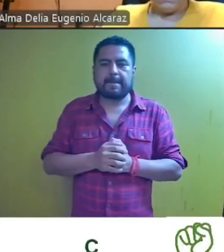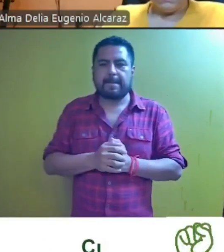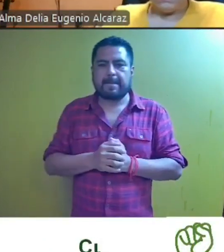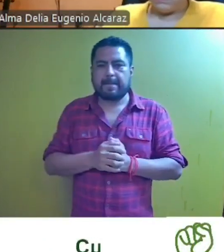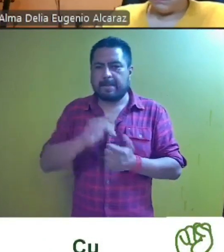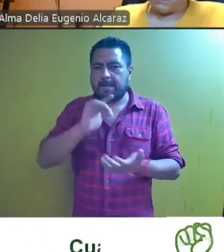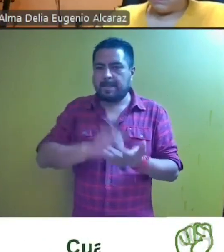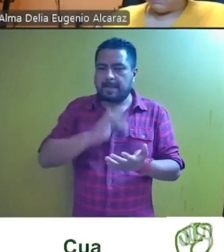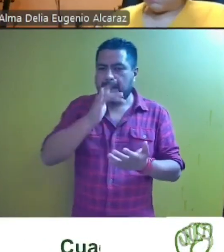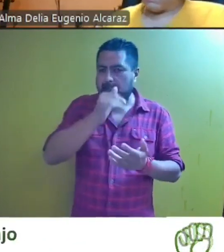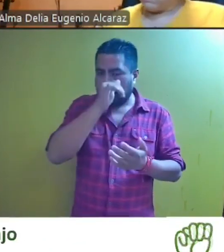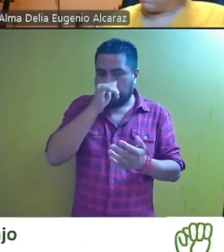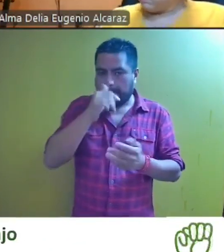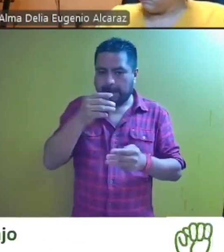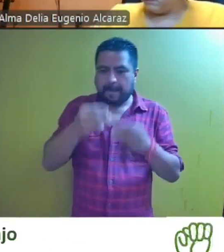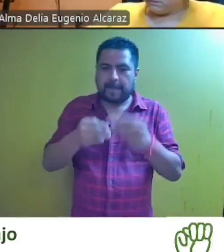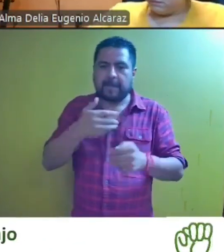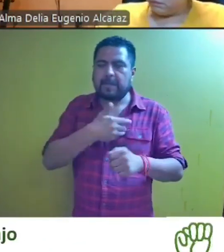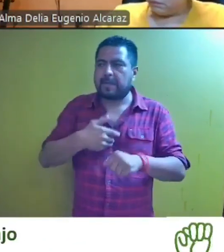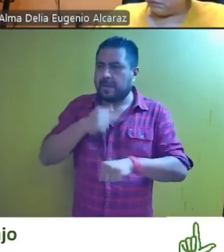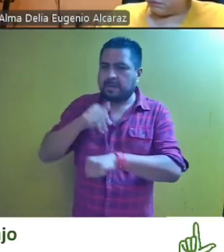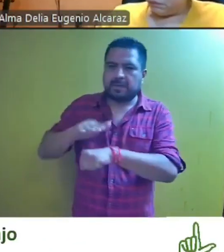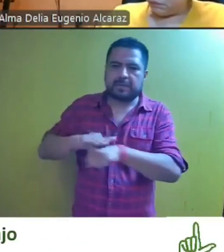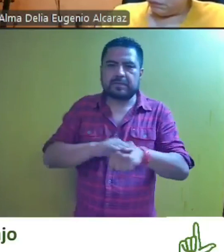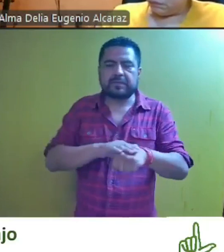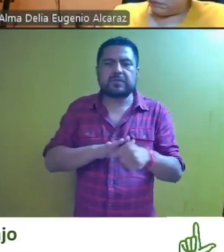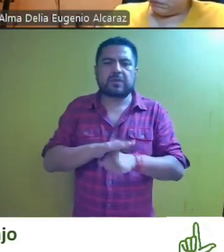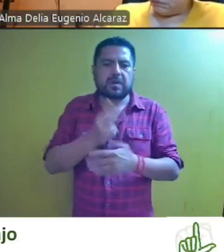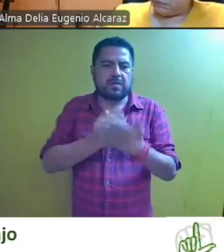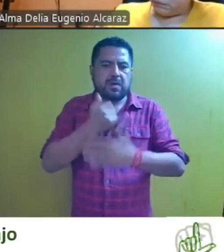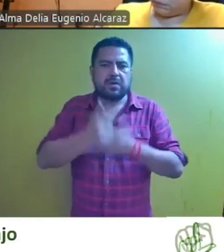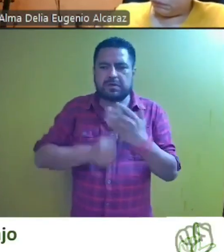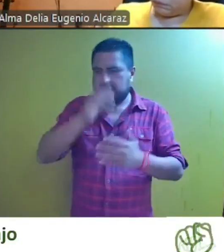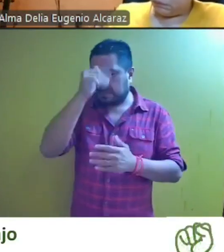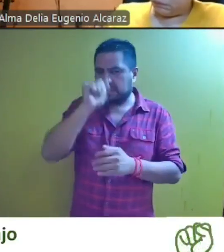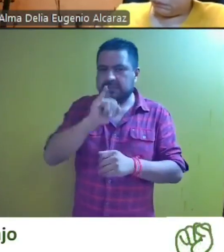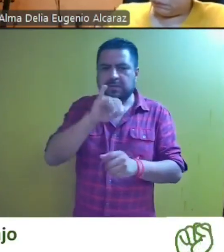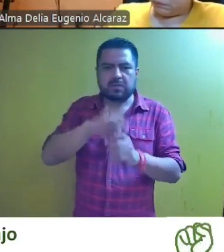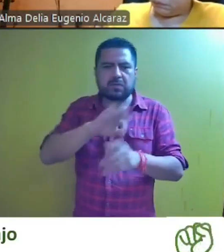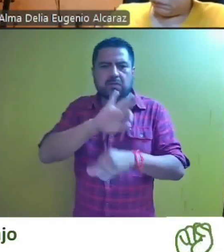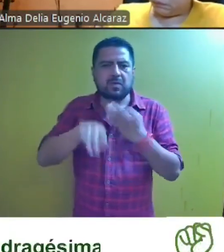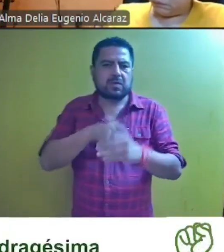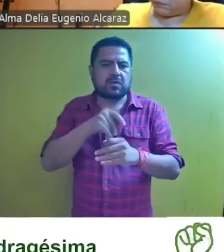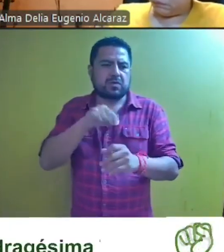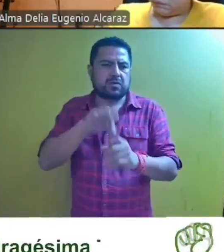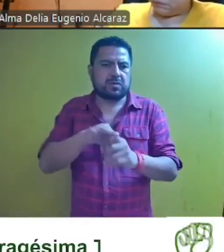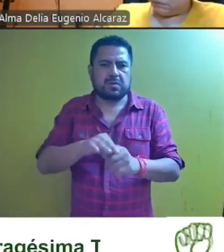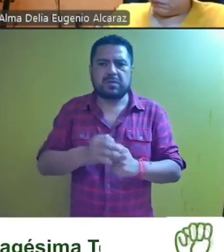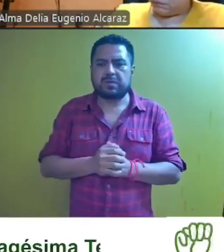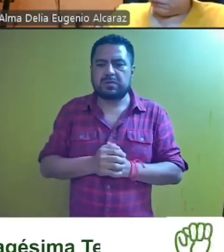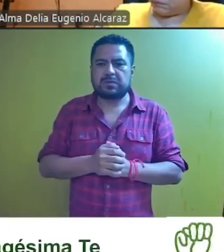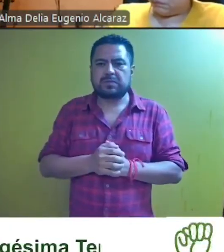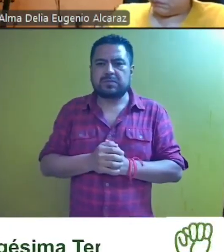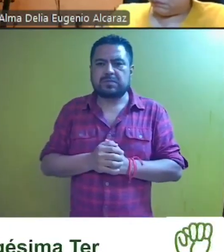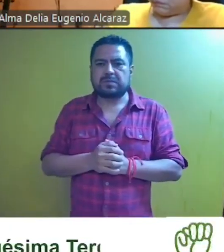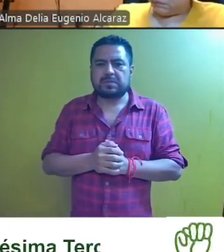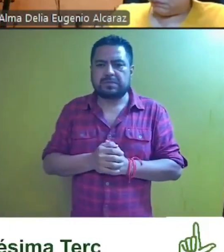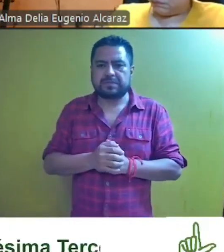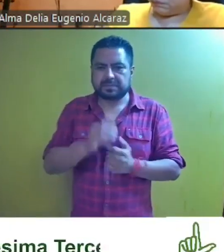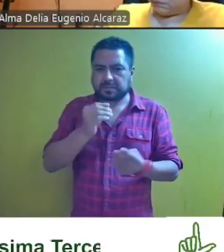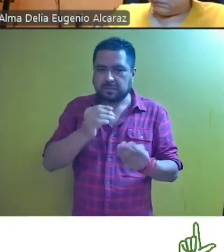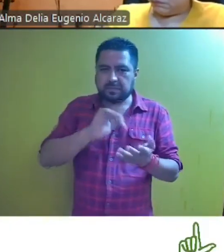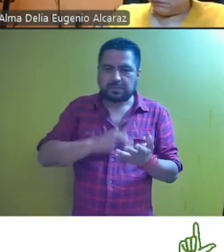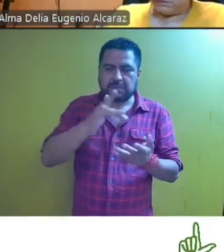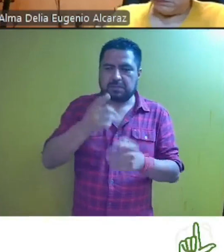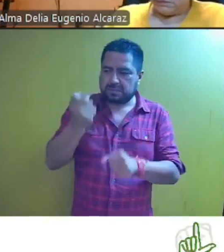gracias magistrada magistrada presidenta magistrada magistrada el proyecto del auto fue aprobado por unanimidad de votos muchas